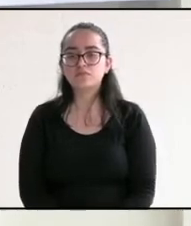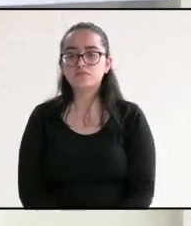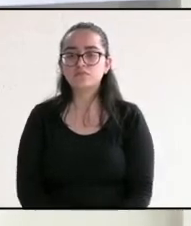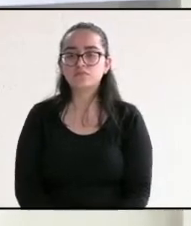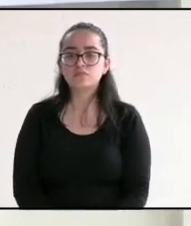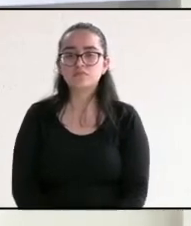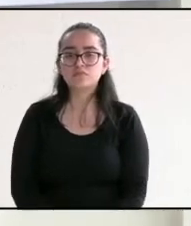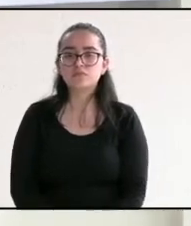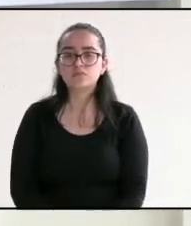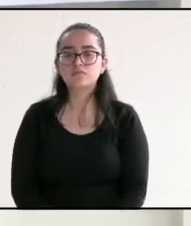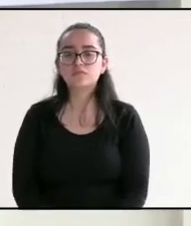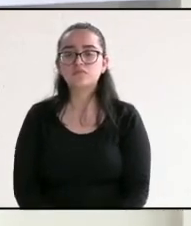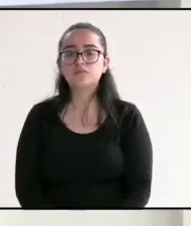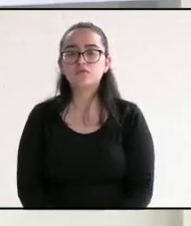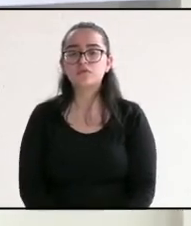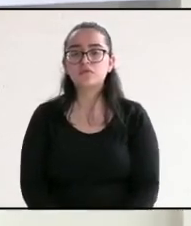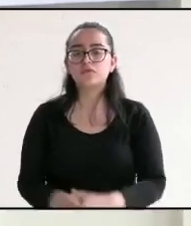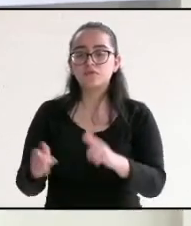Partido Verde,